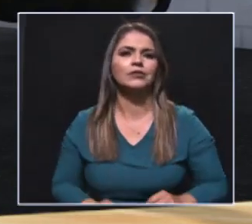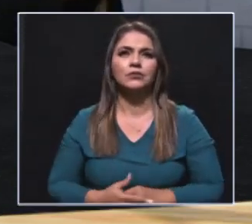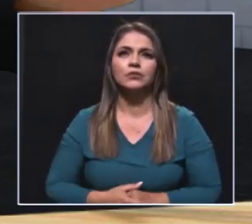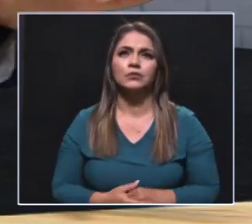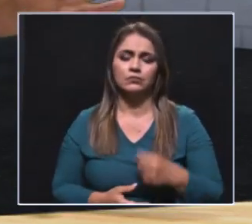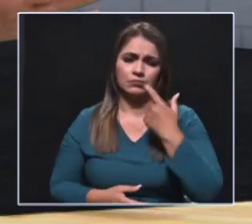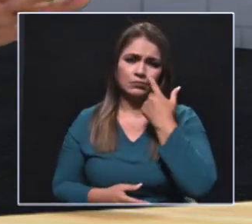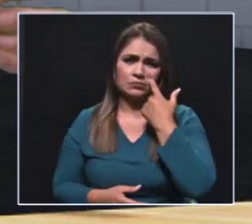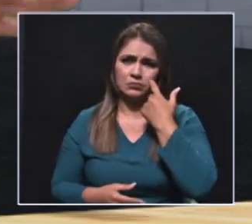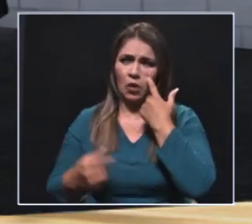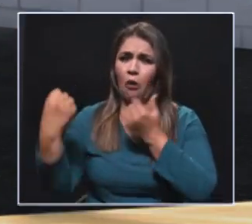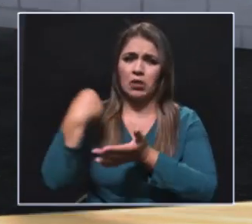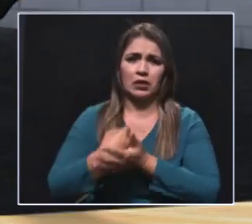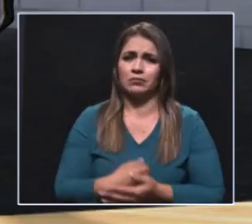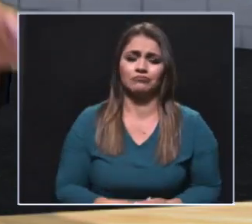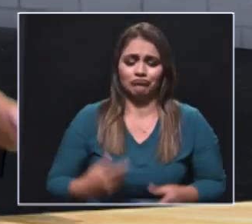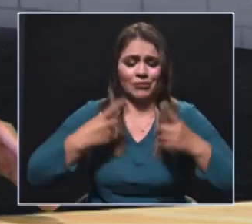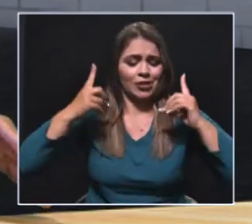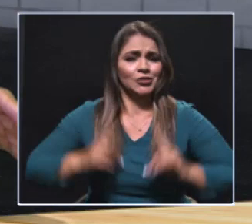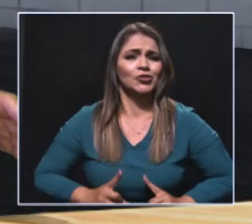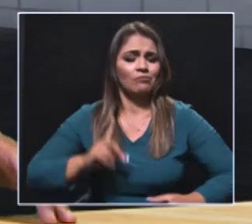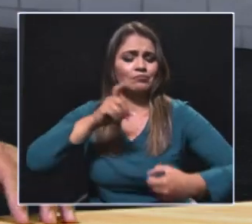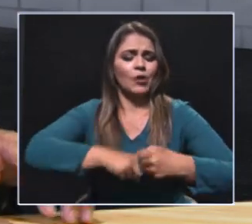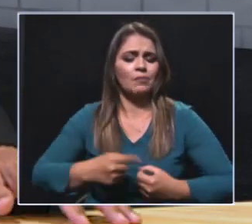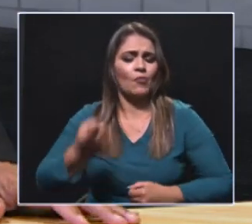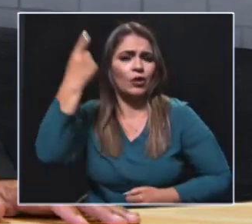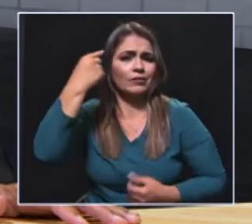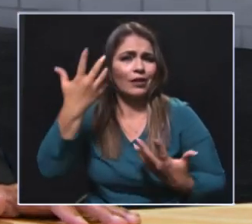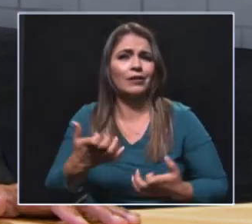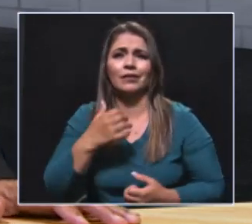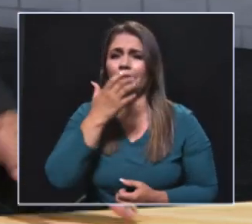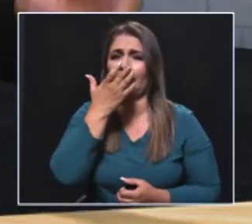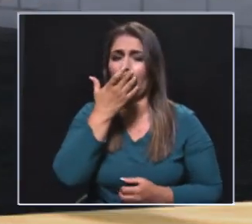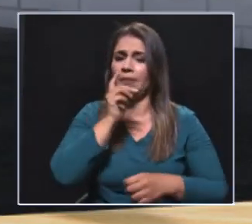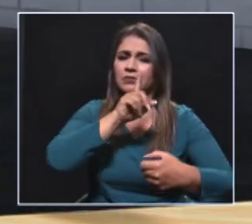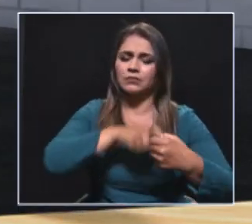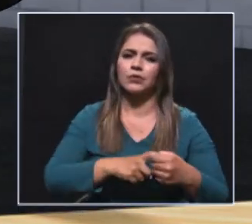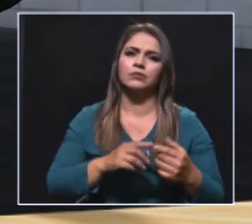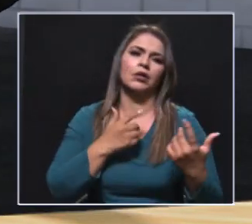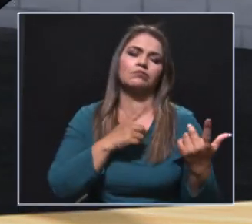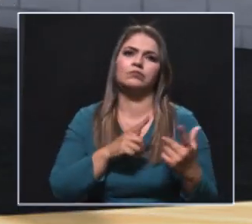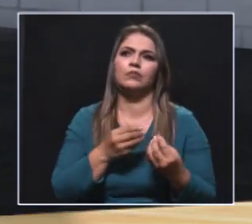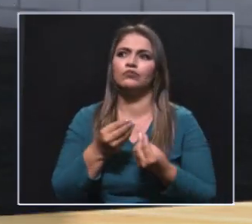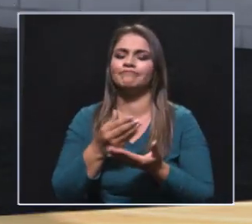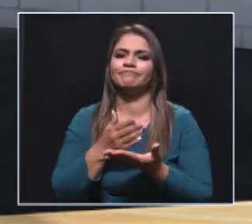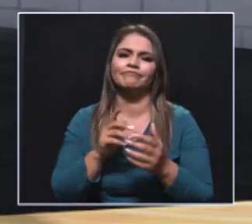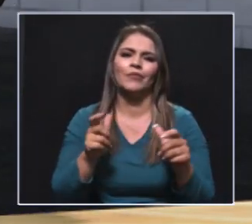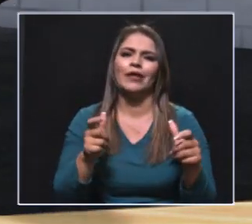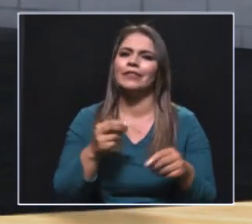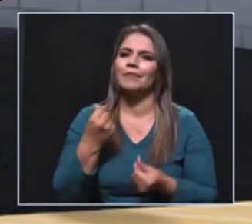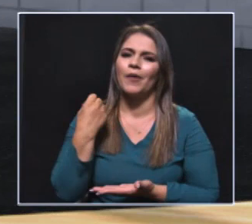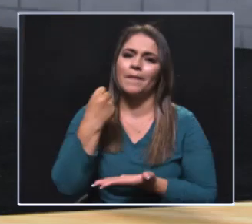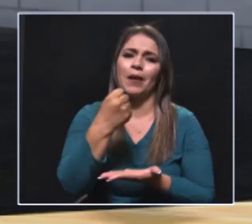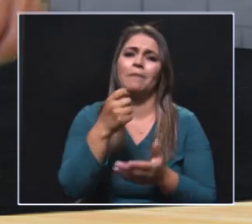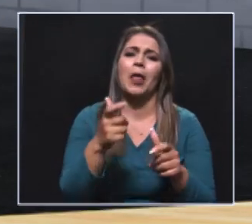hubo imposición, sino que voluntariamente acudían a nuestros llamados, se inscribían y quedaron muchas por fuera, lo que es que el presupuesto